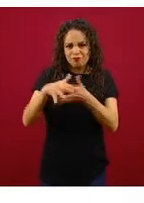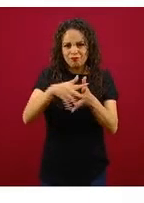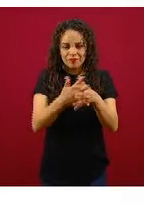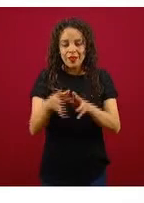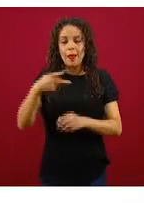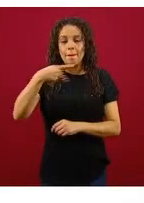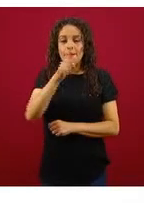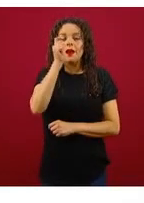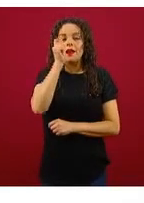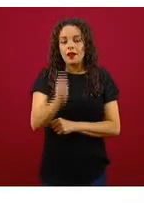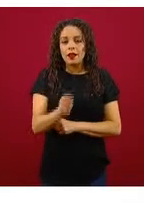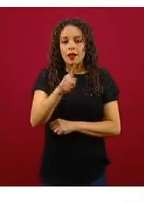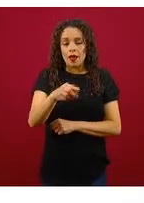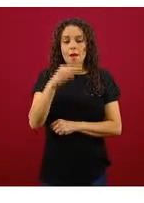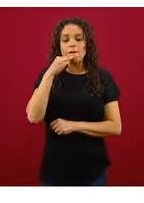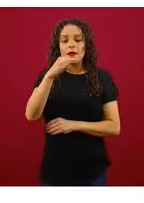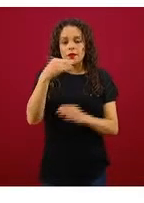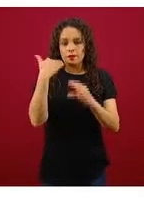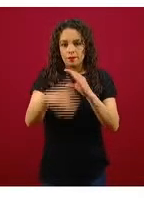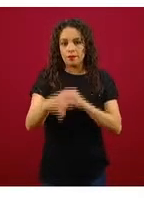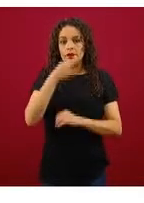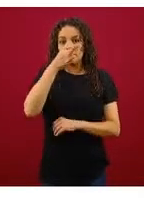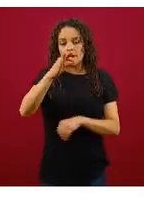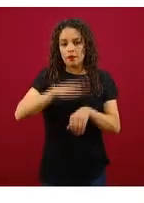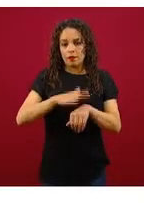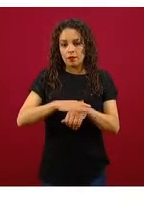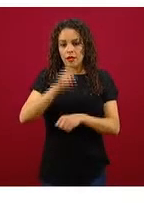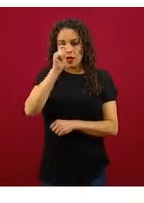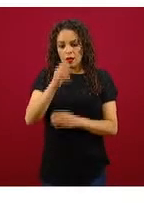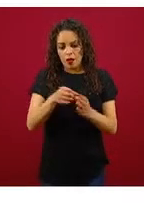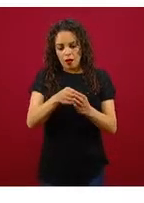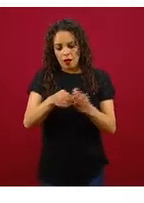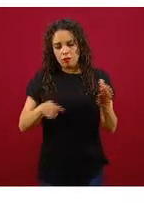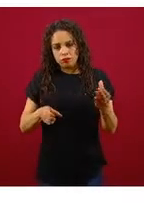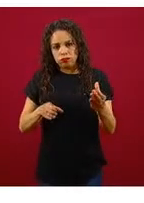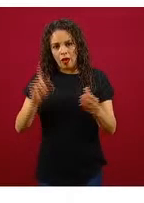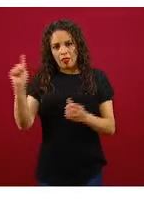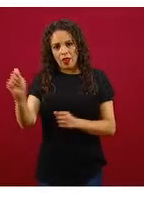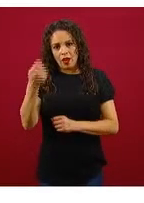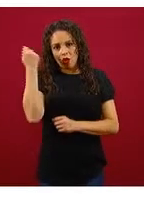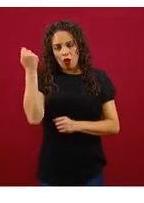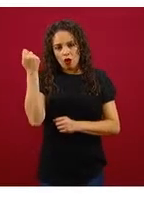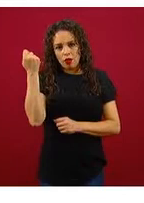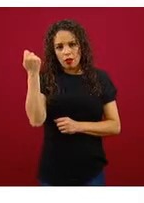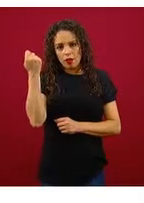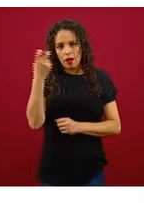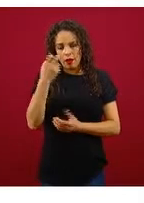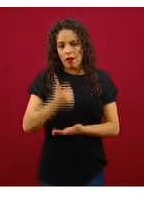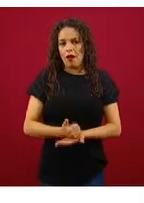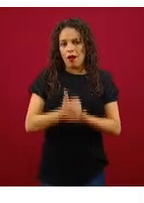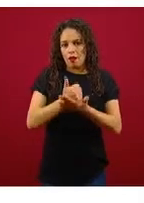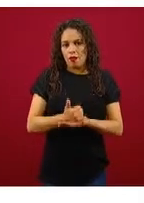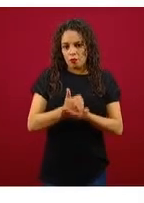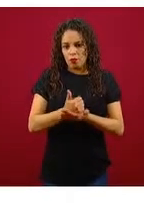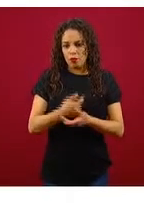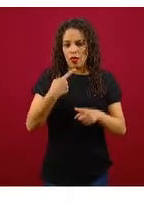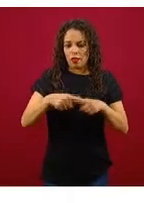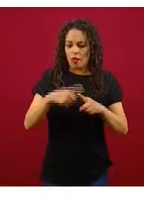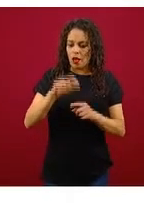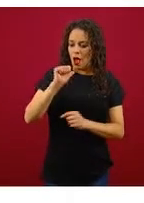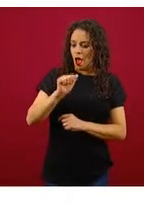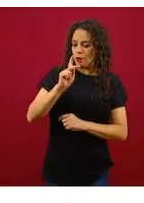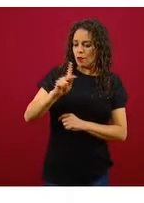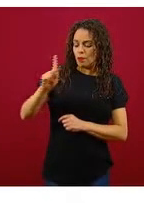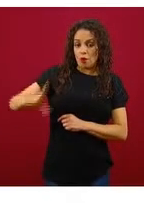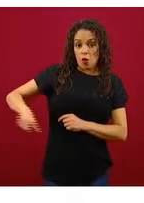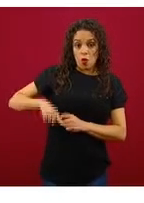mensaje es, usamos dispositivos tecnológicos, usamos un conjunto de aplicaciones que el gobierno de la